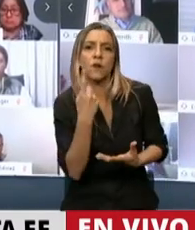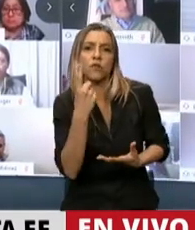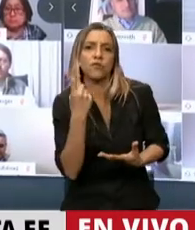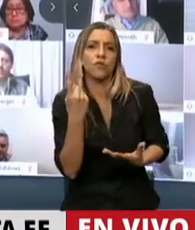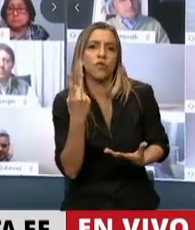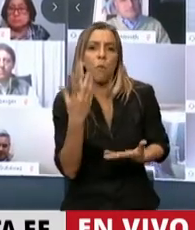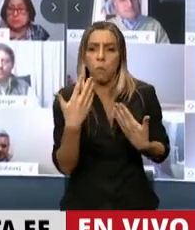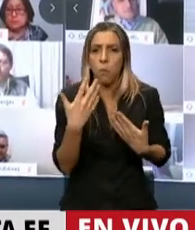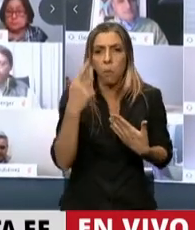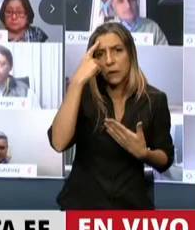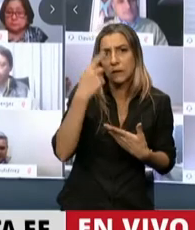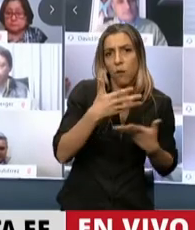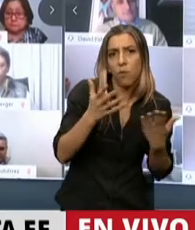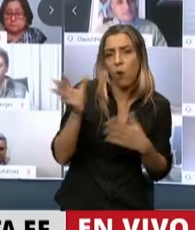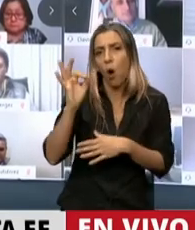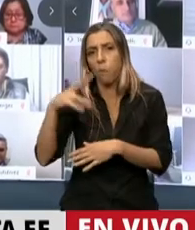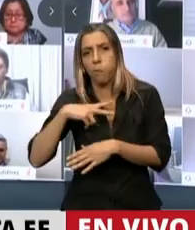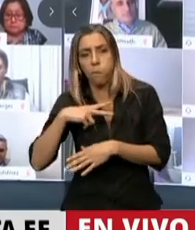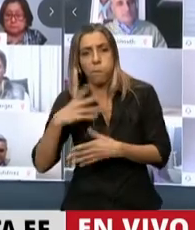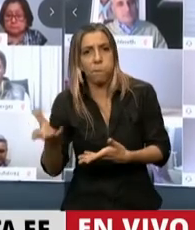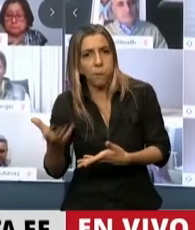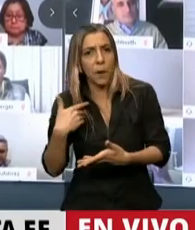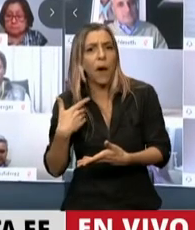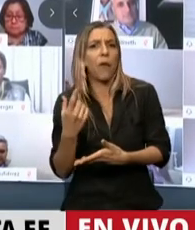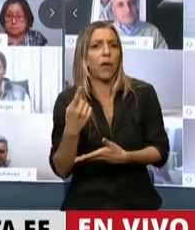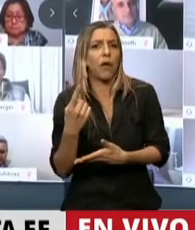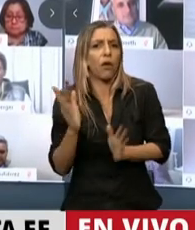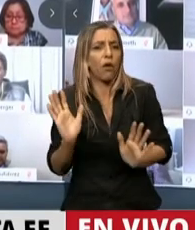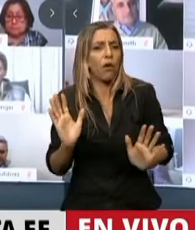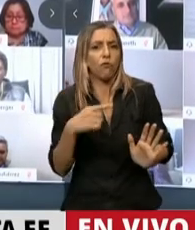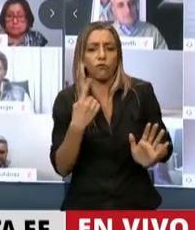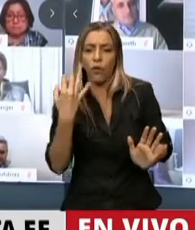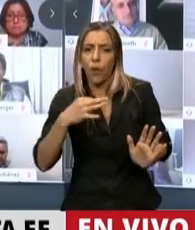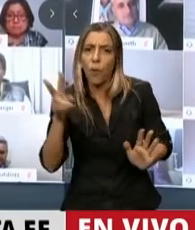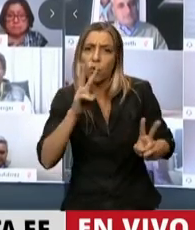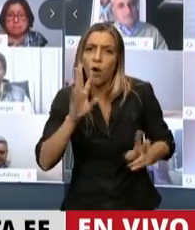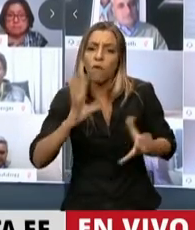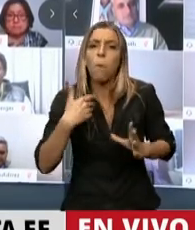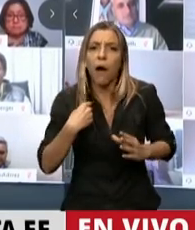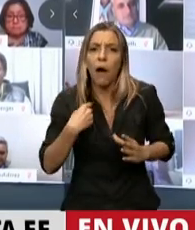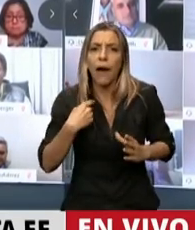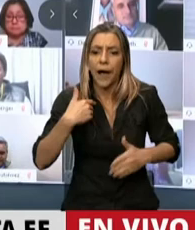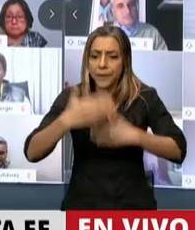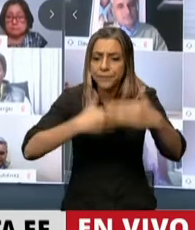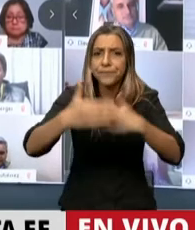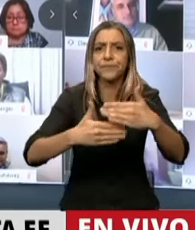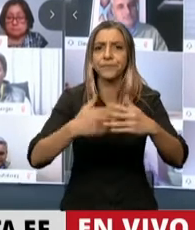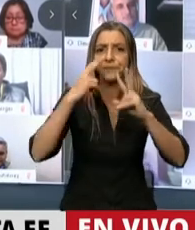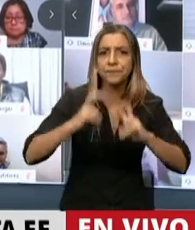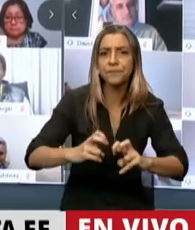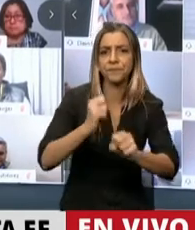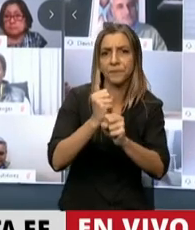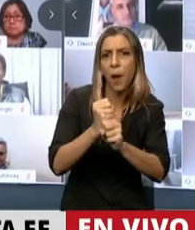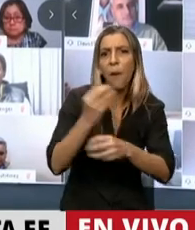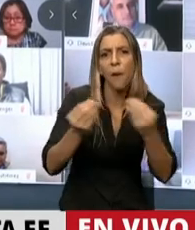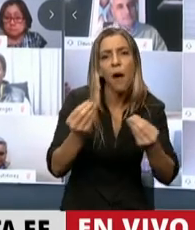en la generación de trabajo, en la investigación y el desarrollo, en resolver